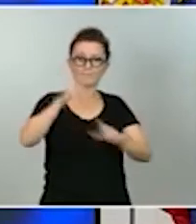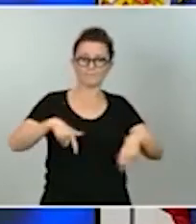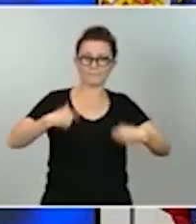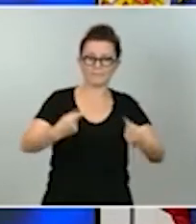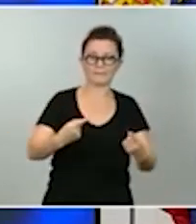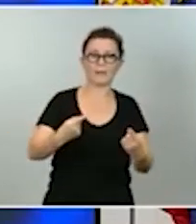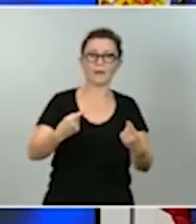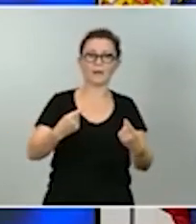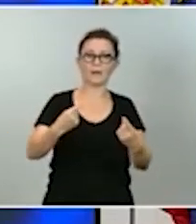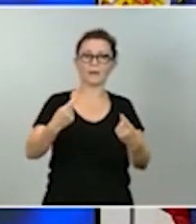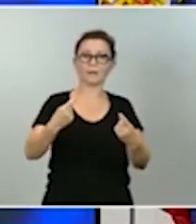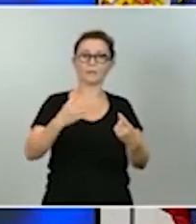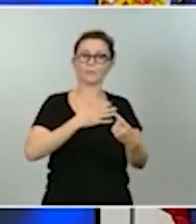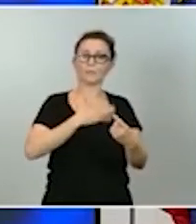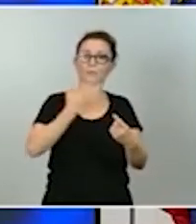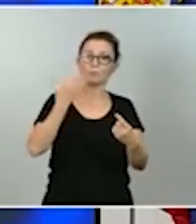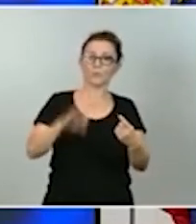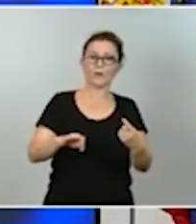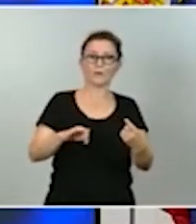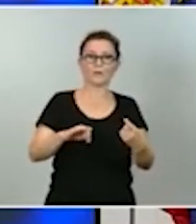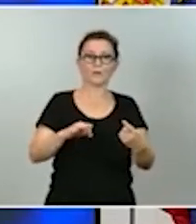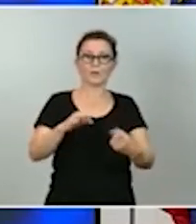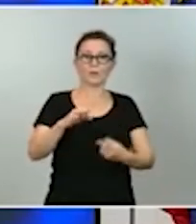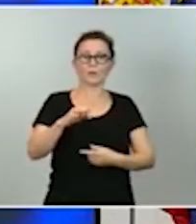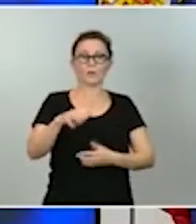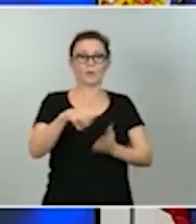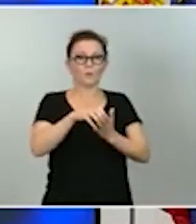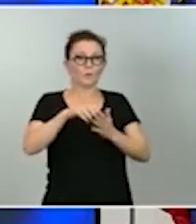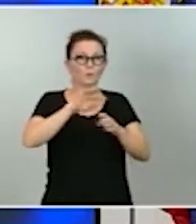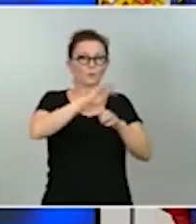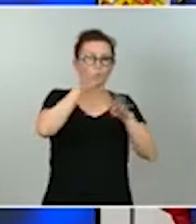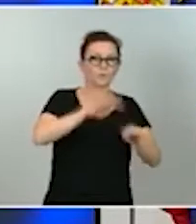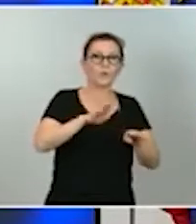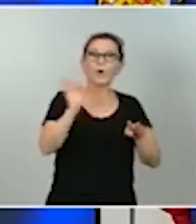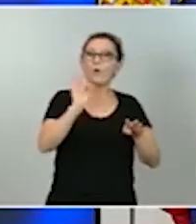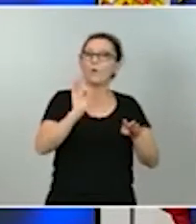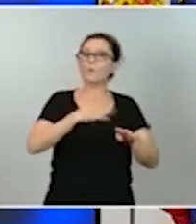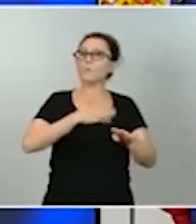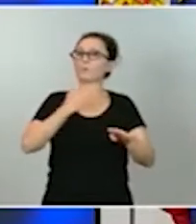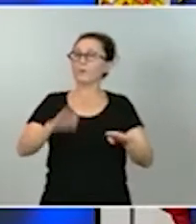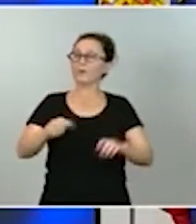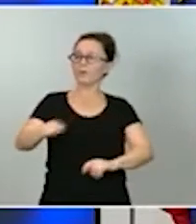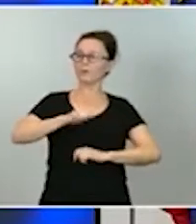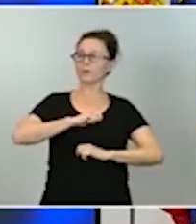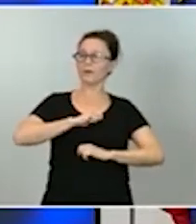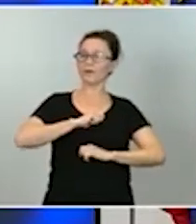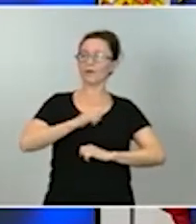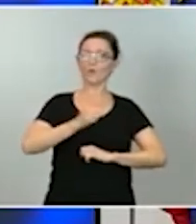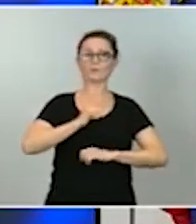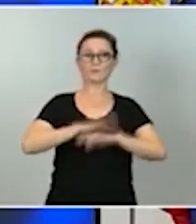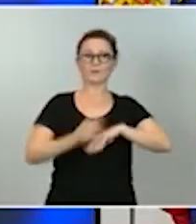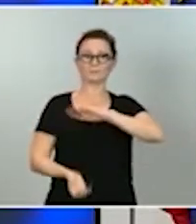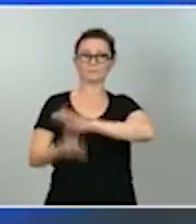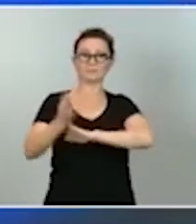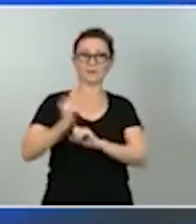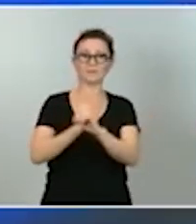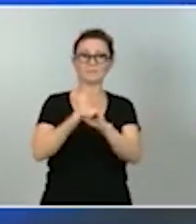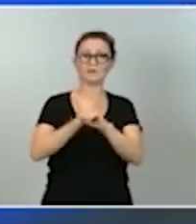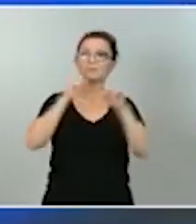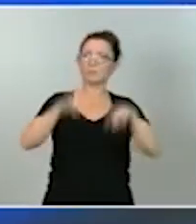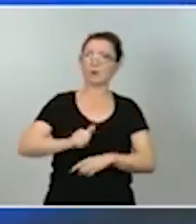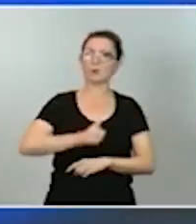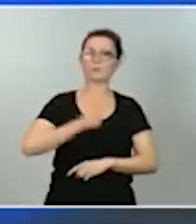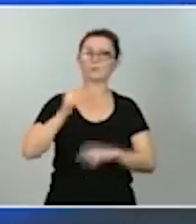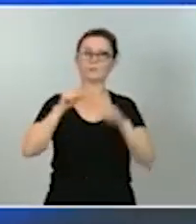incertidumbre o puede representar también una enorme palanca de creación de empleo, de transformación empresarial, de